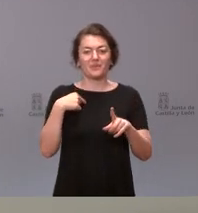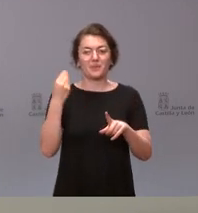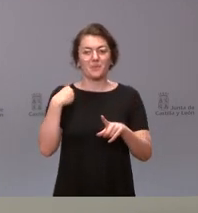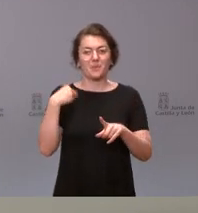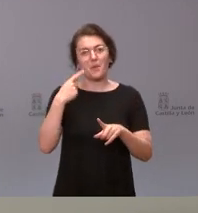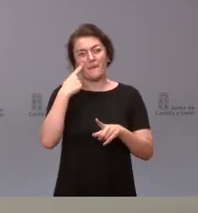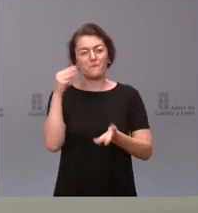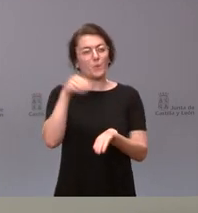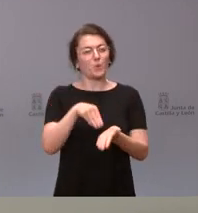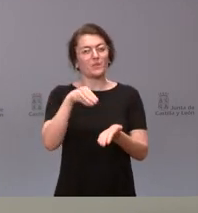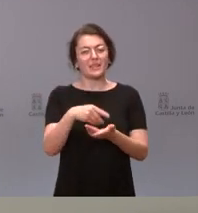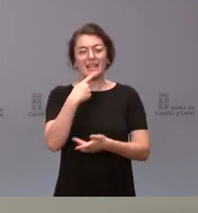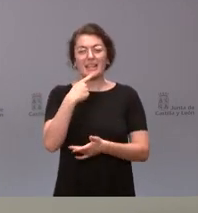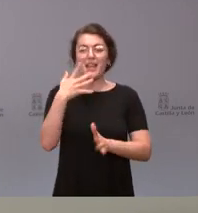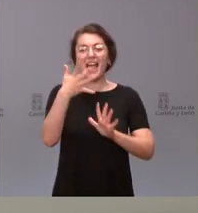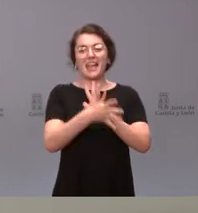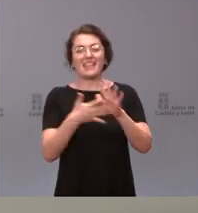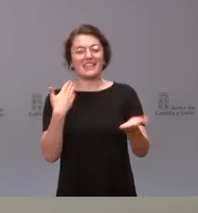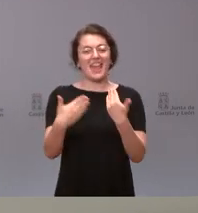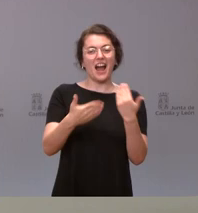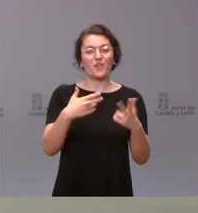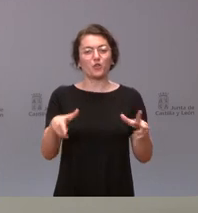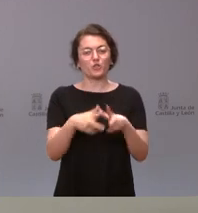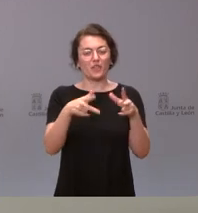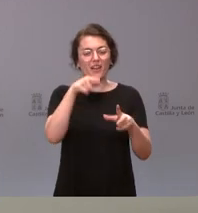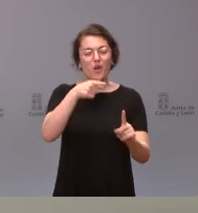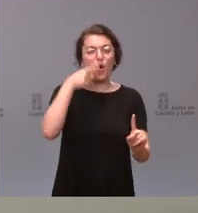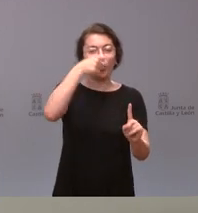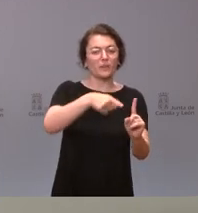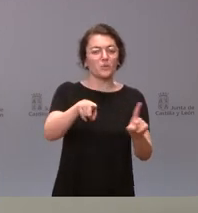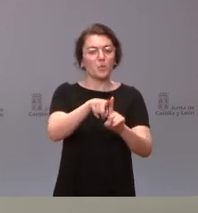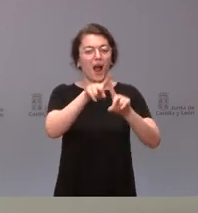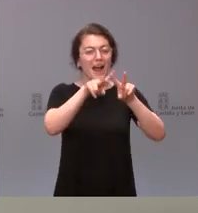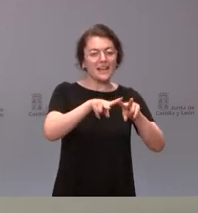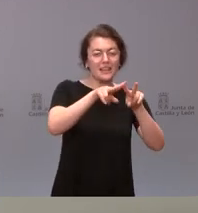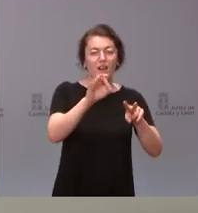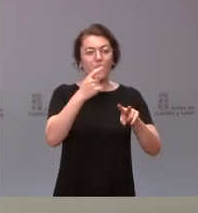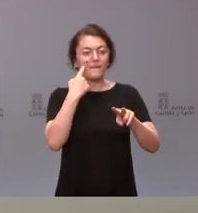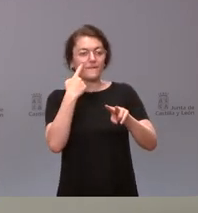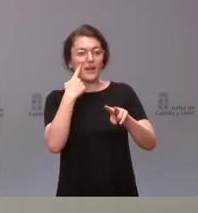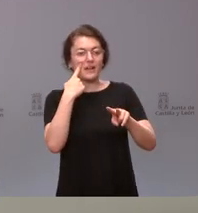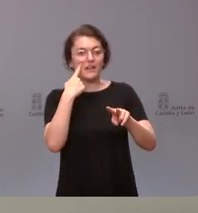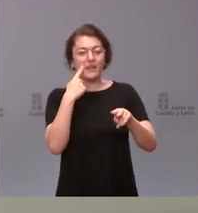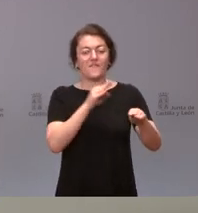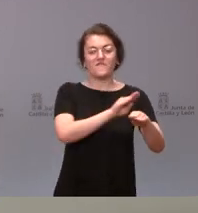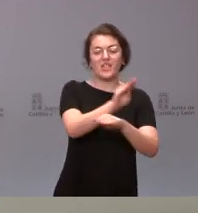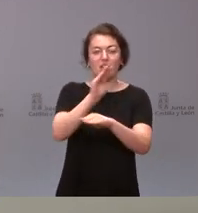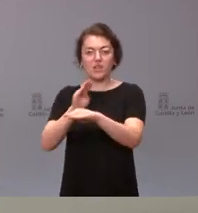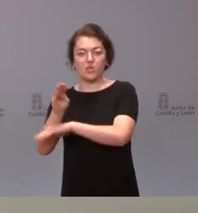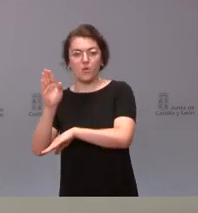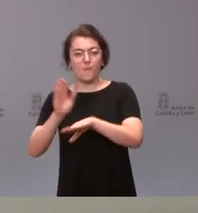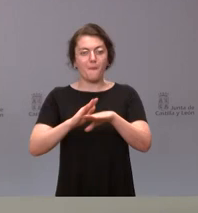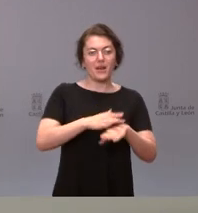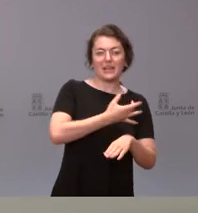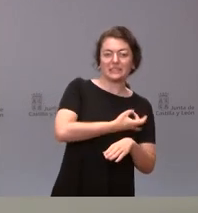en que el diálogo social tiene como objetivo analizar o acordar cuál es la financiación de las partes que forman el diálogo social.